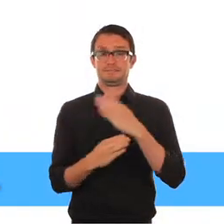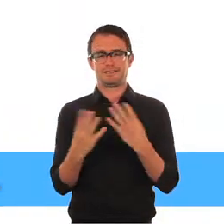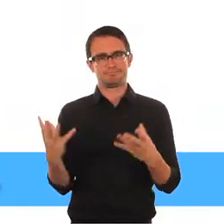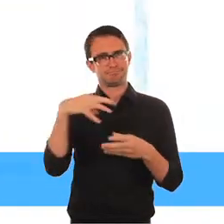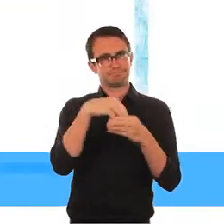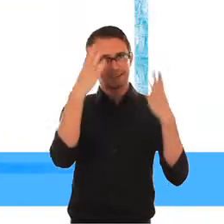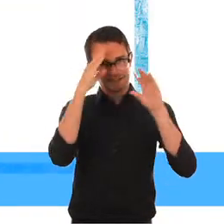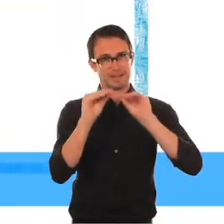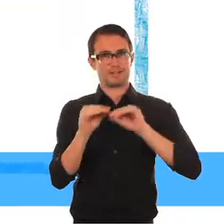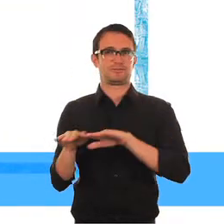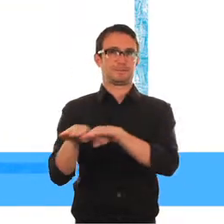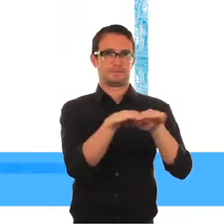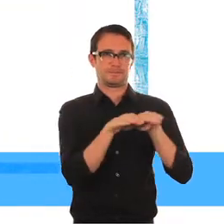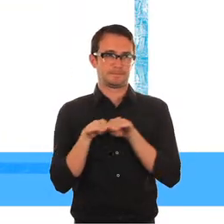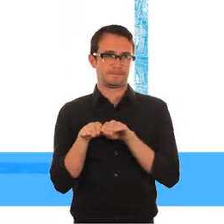inclusiva.